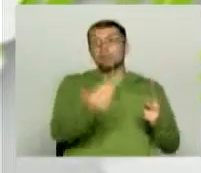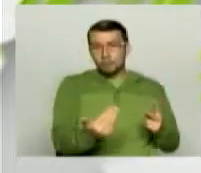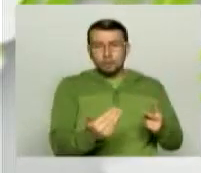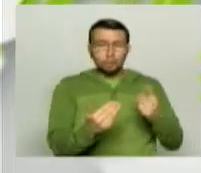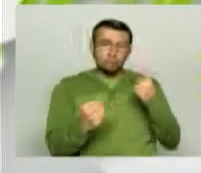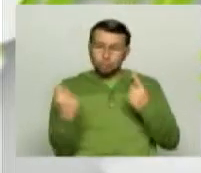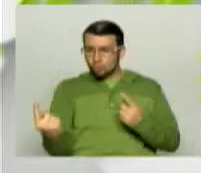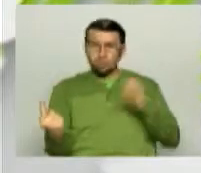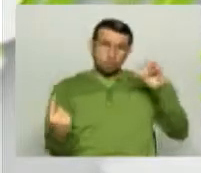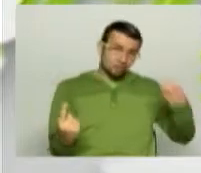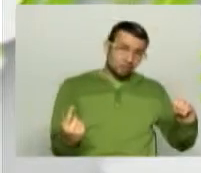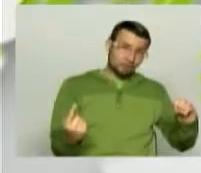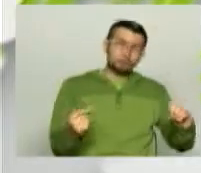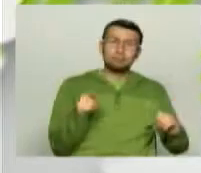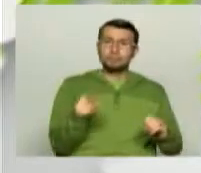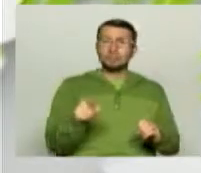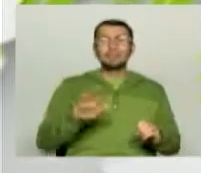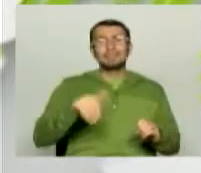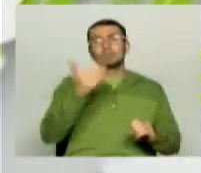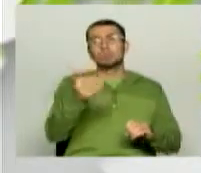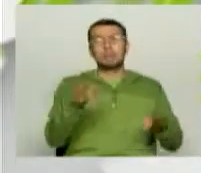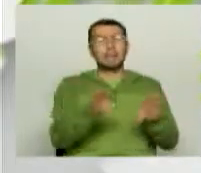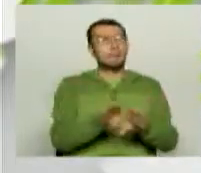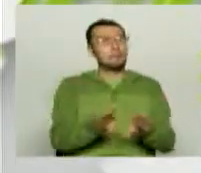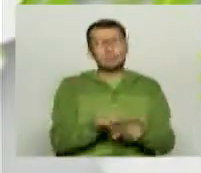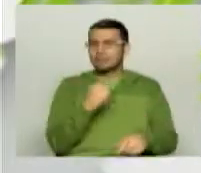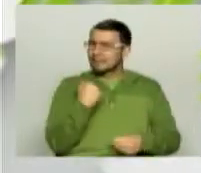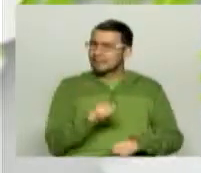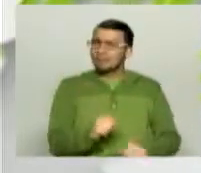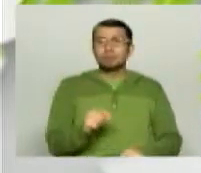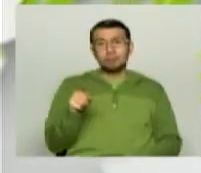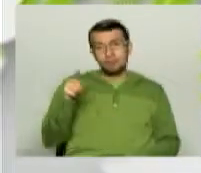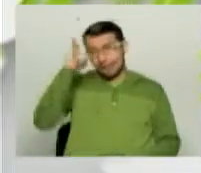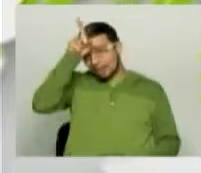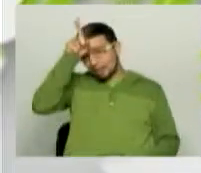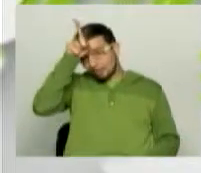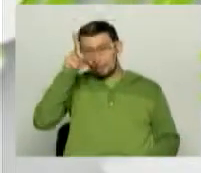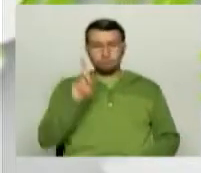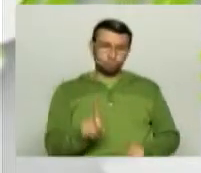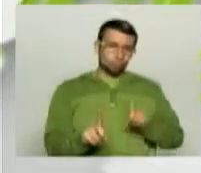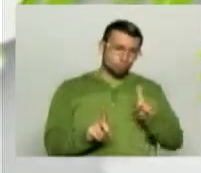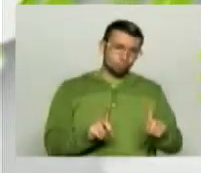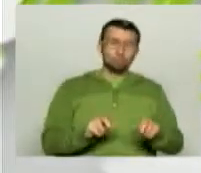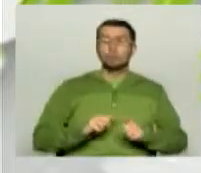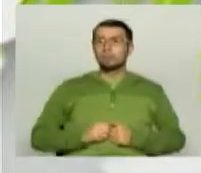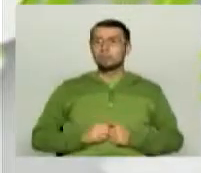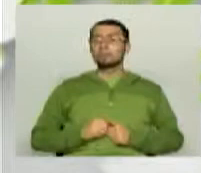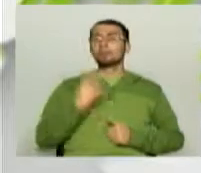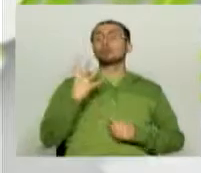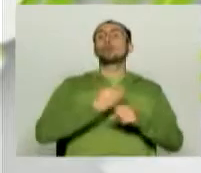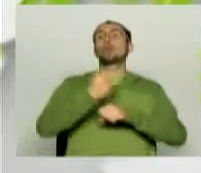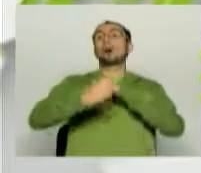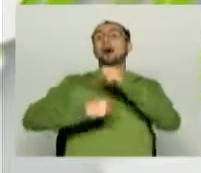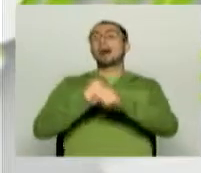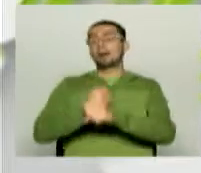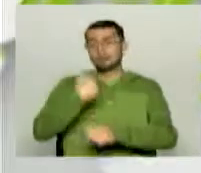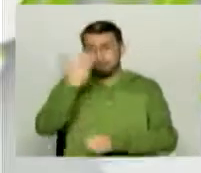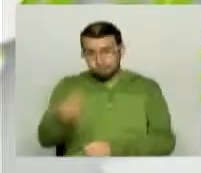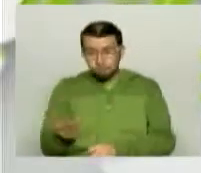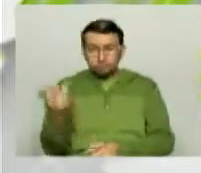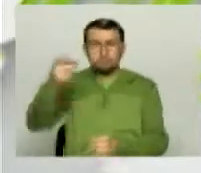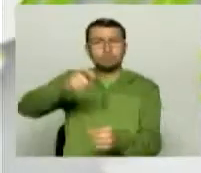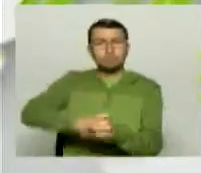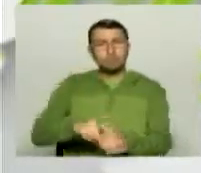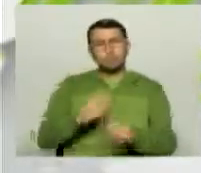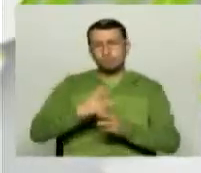deferencia contra Yugoslavia y un empate sufrido contra Alemania, que terminó 1-1. Cuatro años más tarde, clasificamos al